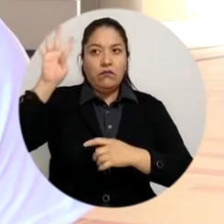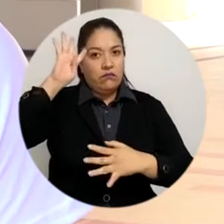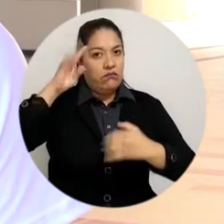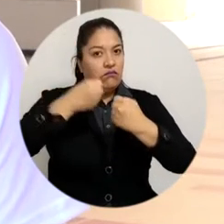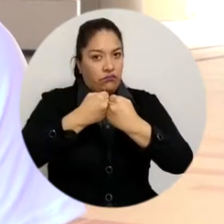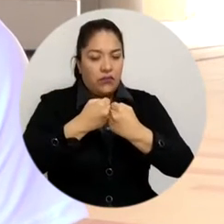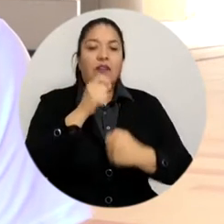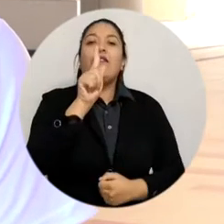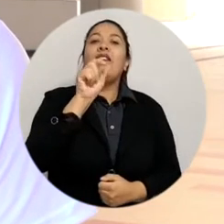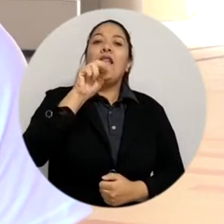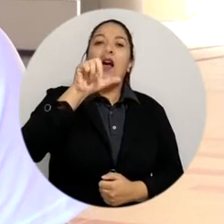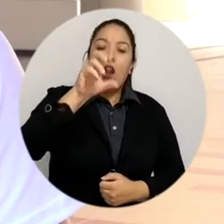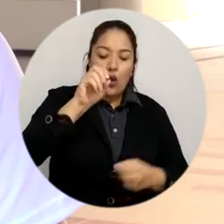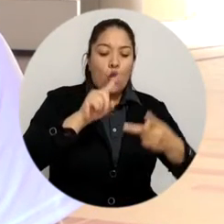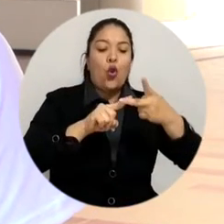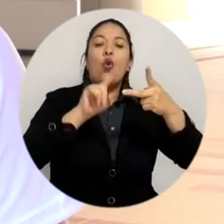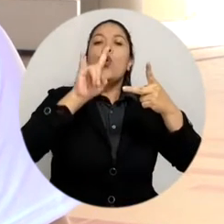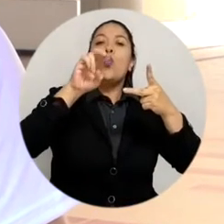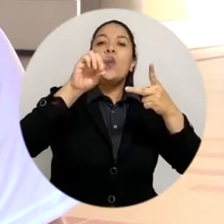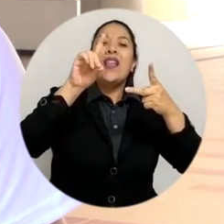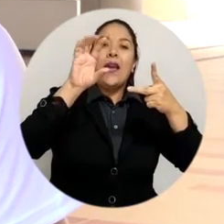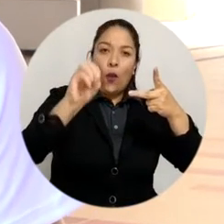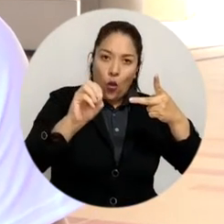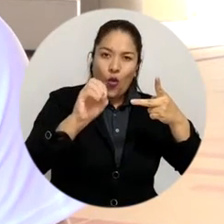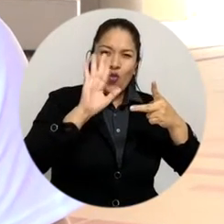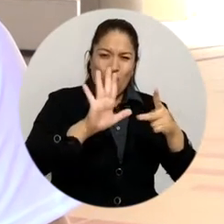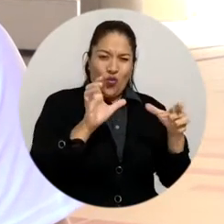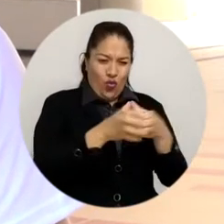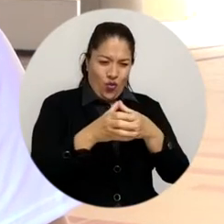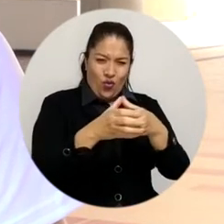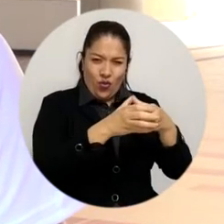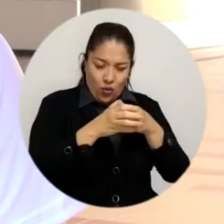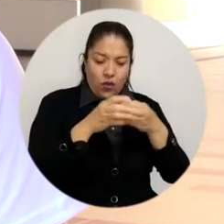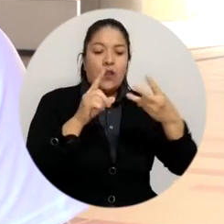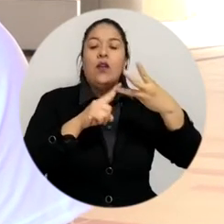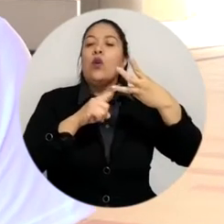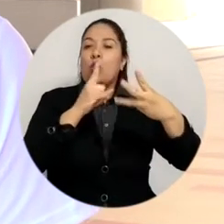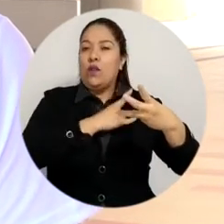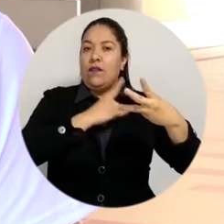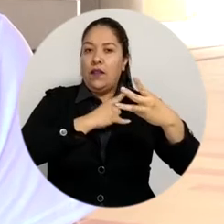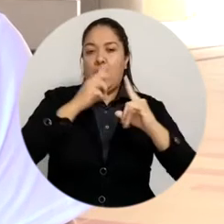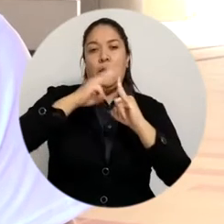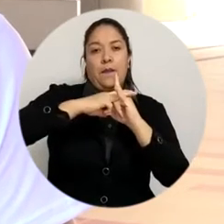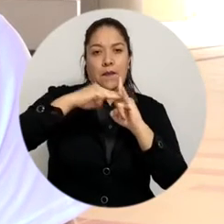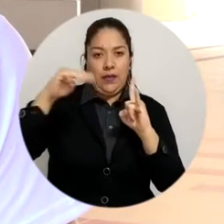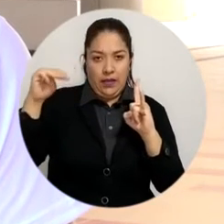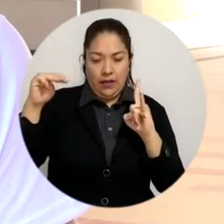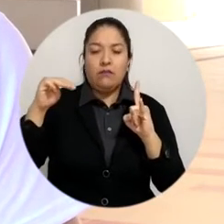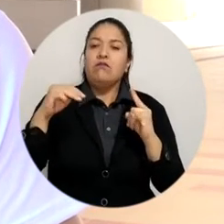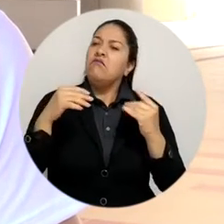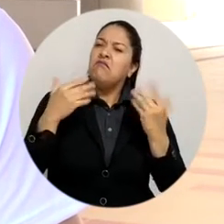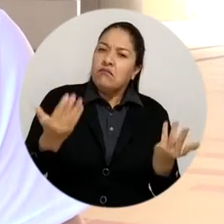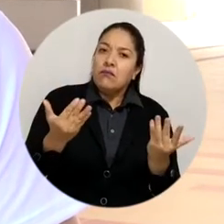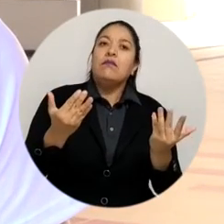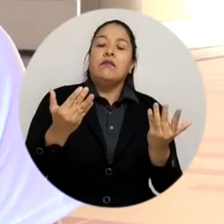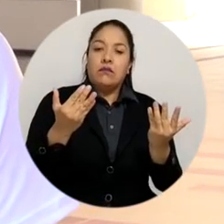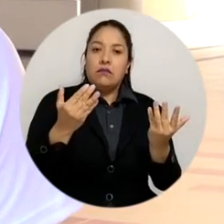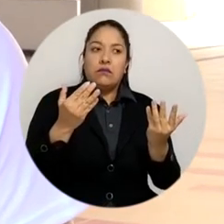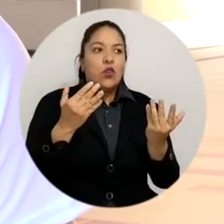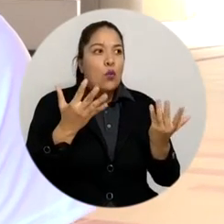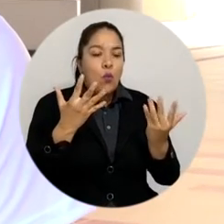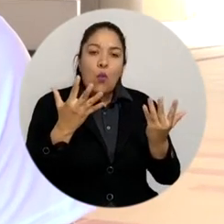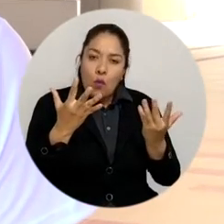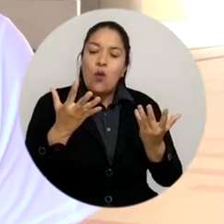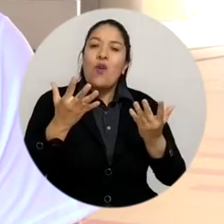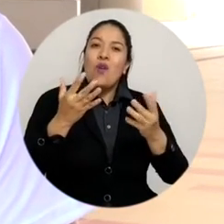Fenalco, con Undeco, el gremio de los tenderos y con la Universidad de Magdalena para poder hacer que en tienda llegue a